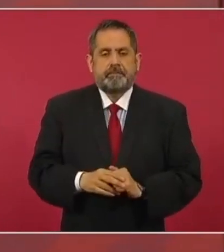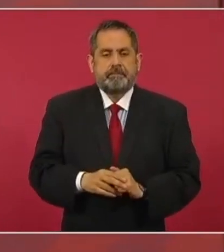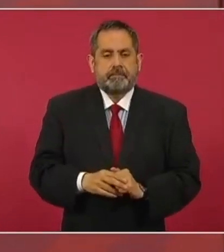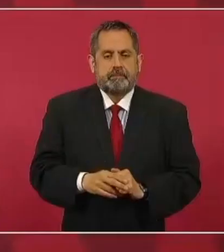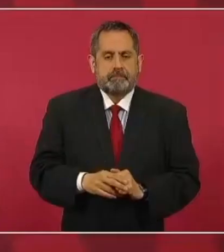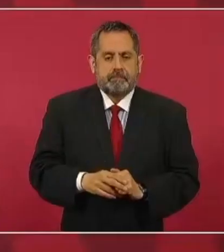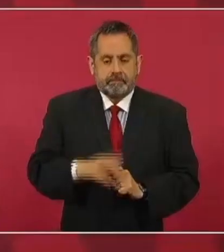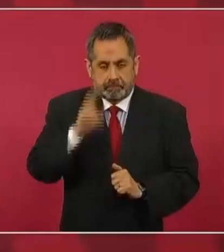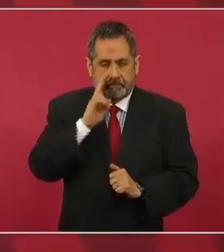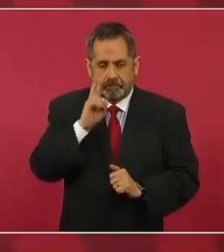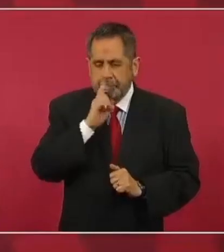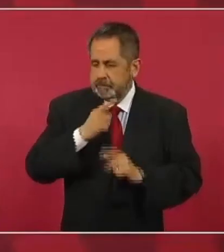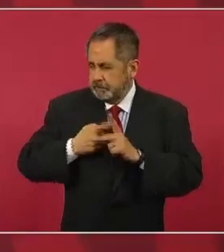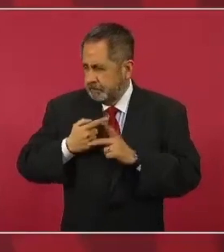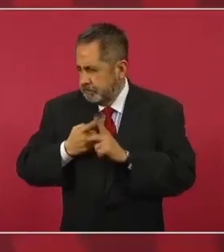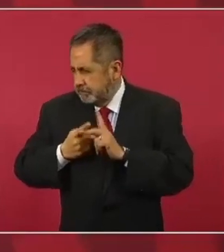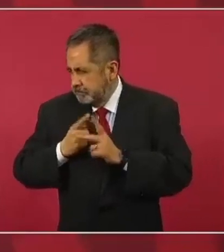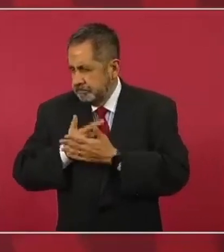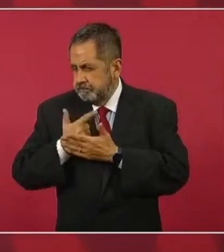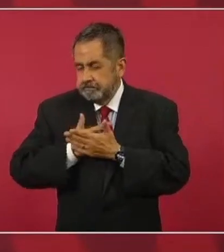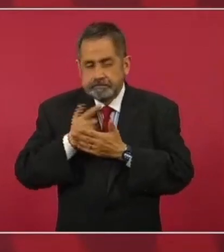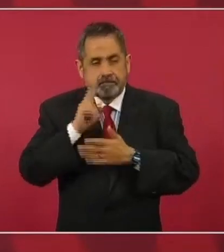Sería bueno que se hiciera la investigación.